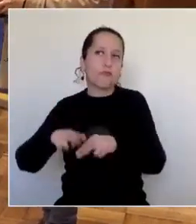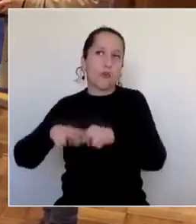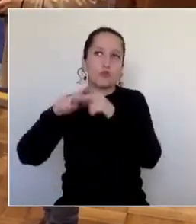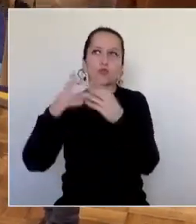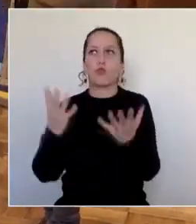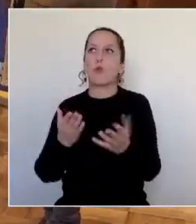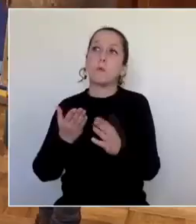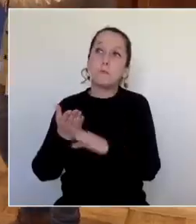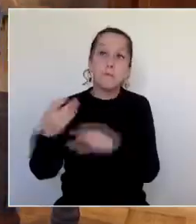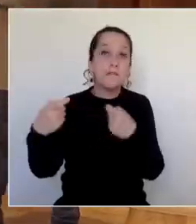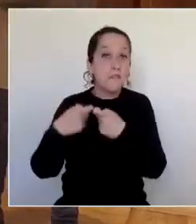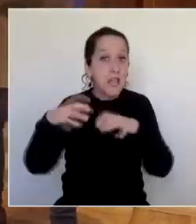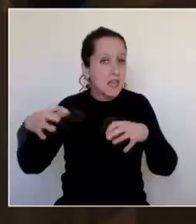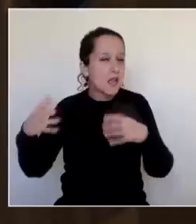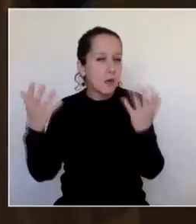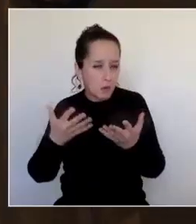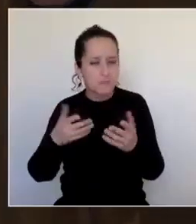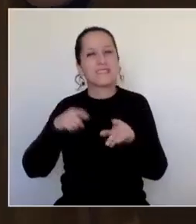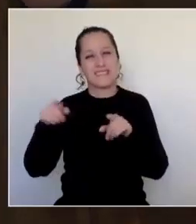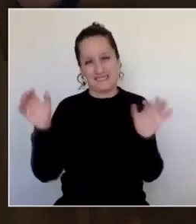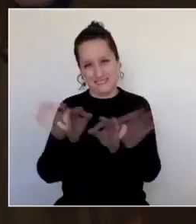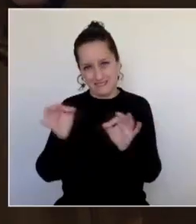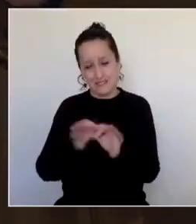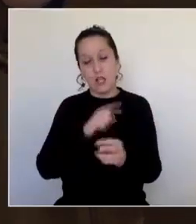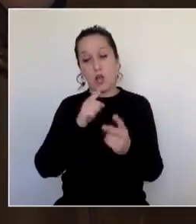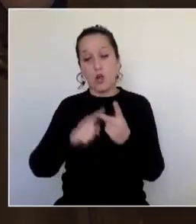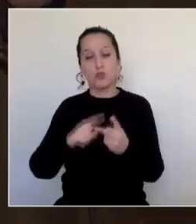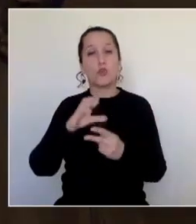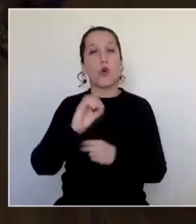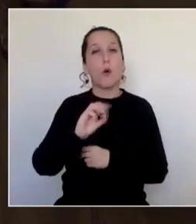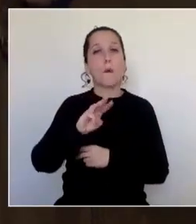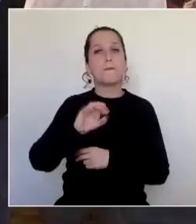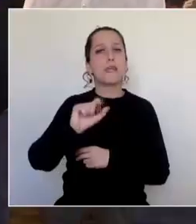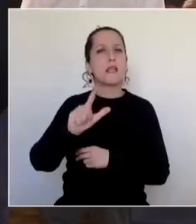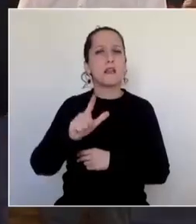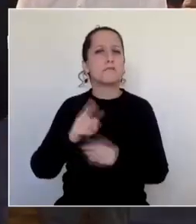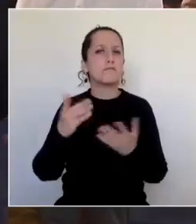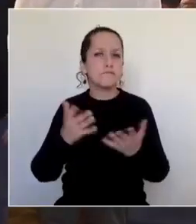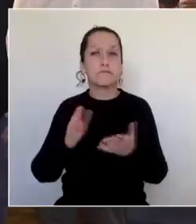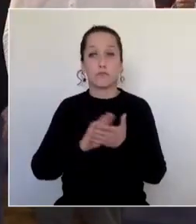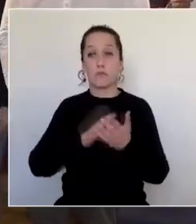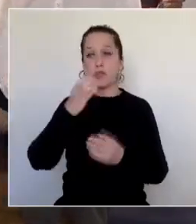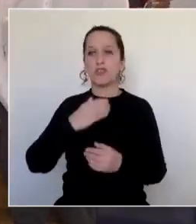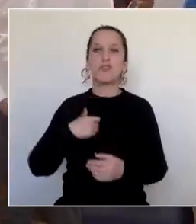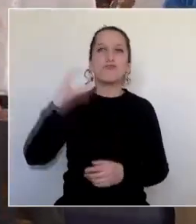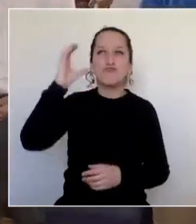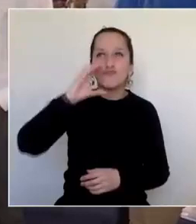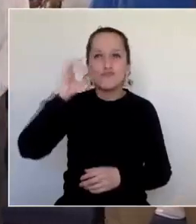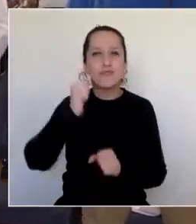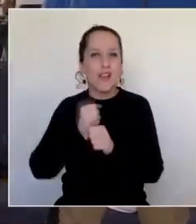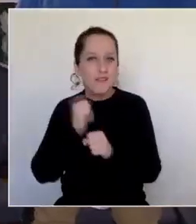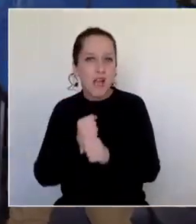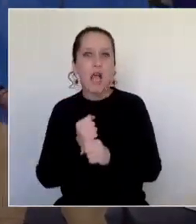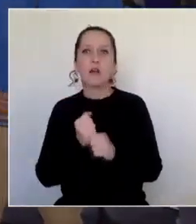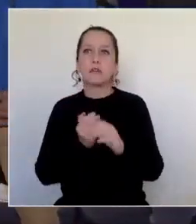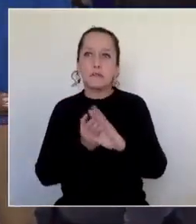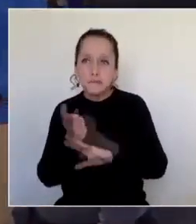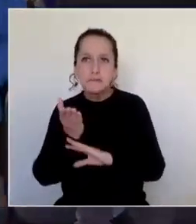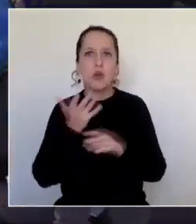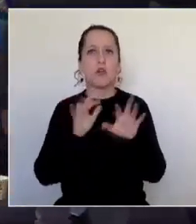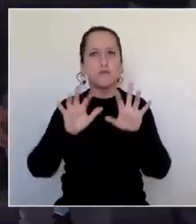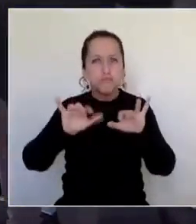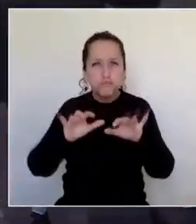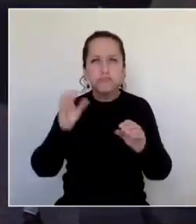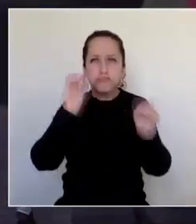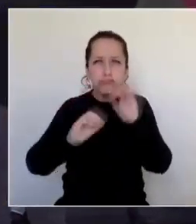que la exposición de la O-1000 fue por el lado de enseñar los mecanismos para búsqueda de empleo las plataformas y ciertos tips